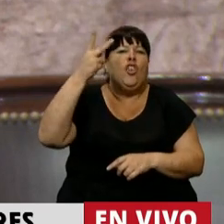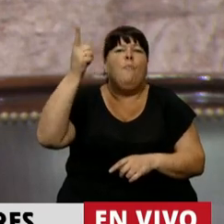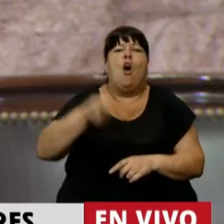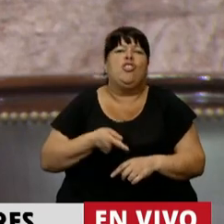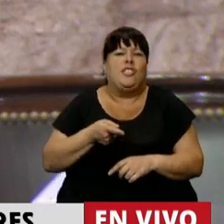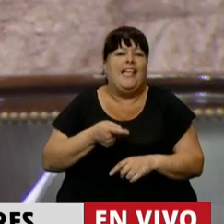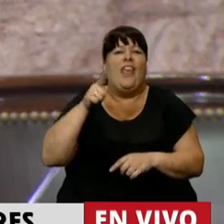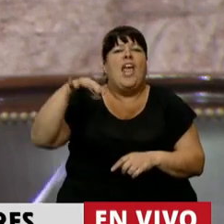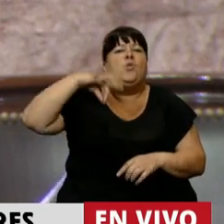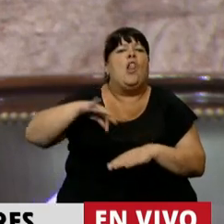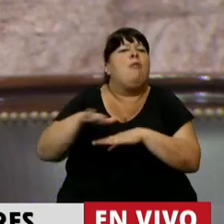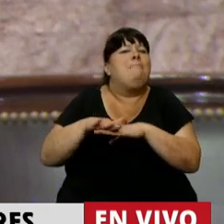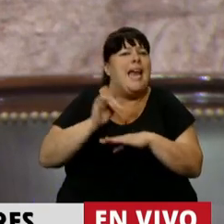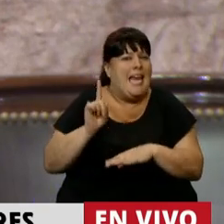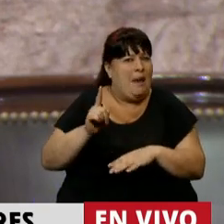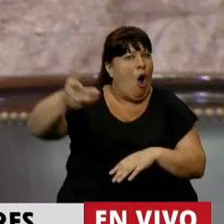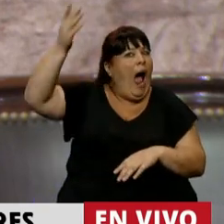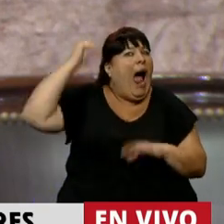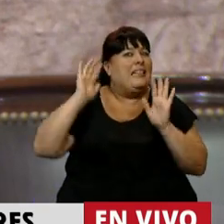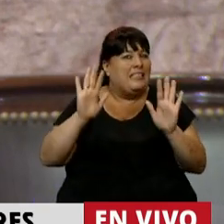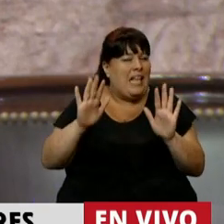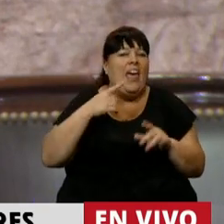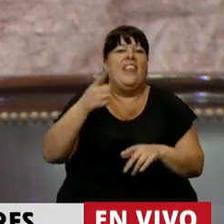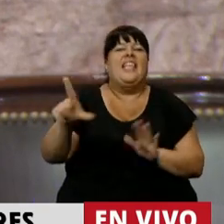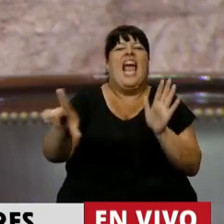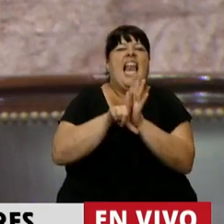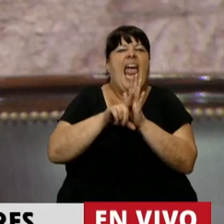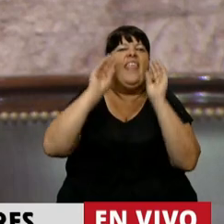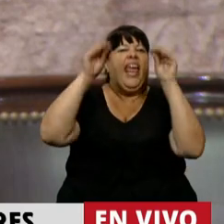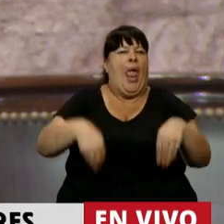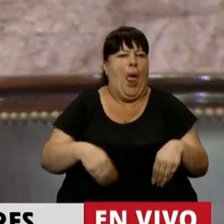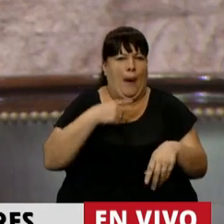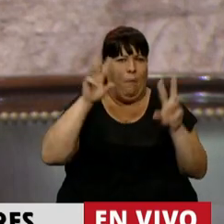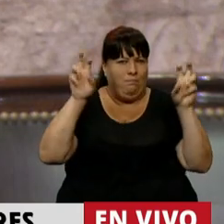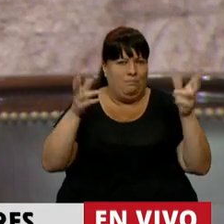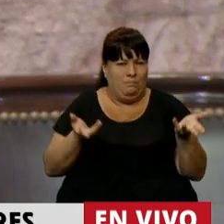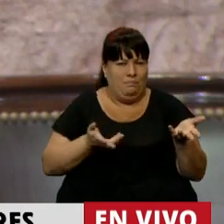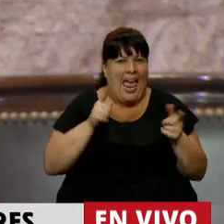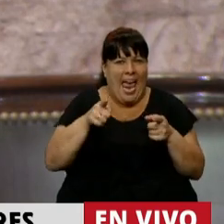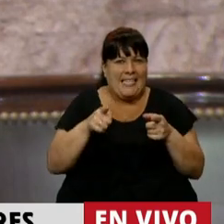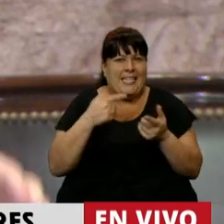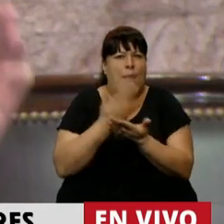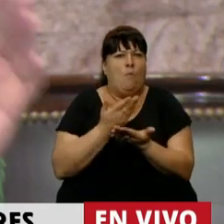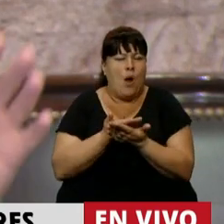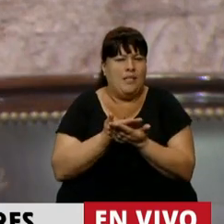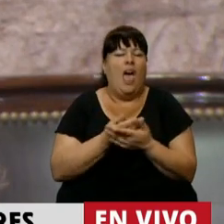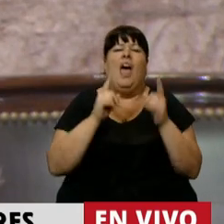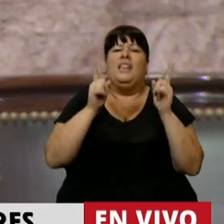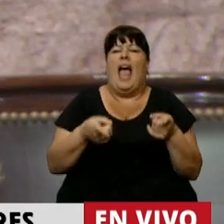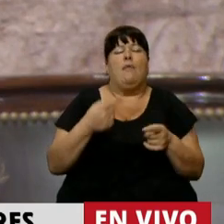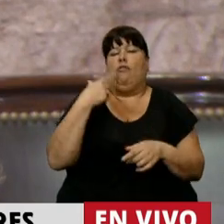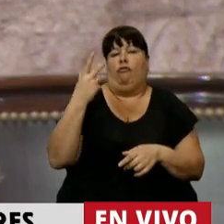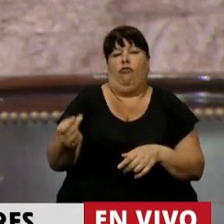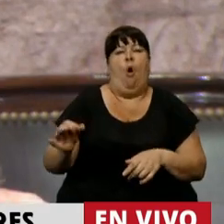% móvil del salario mínimo en aquel momento, lo llamaron una ley de quiebra, este planteo, inclusive se